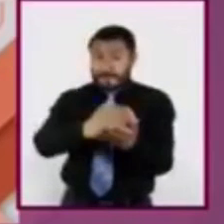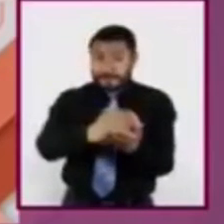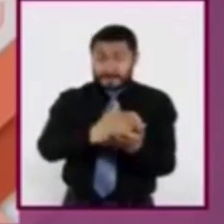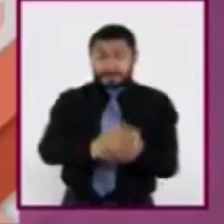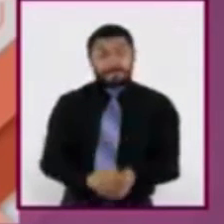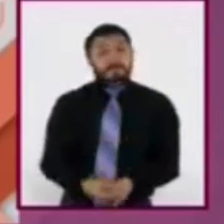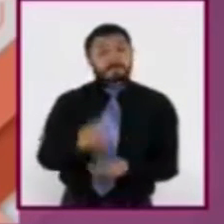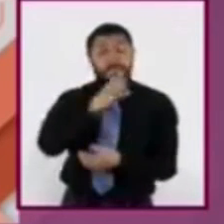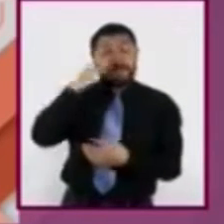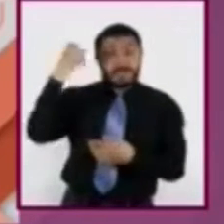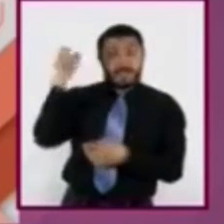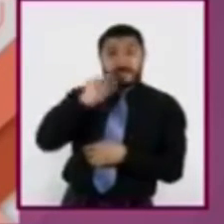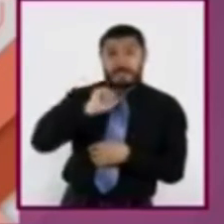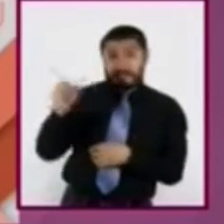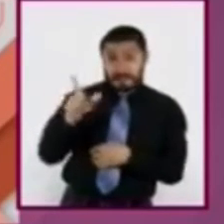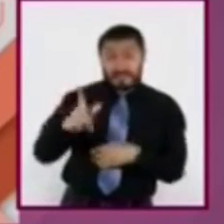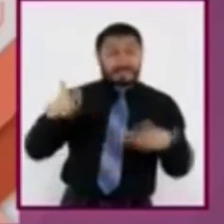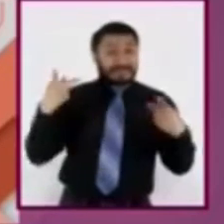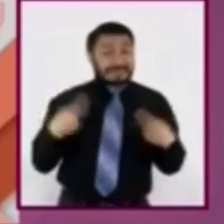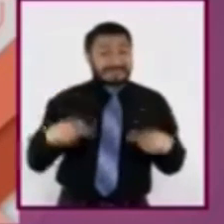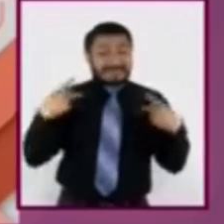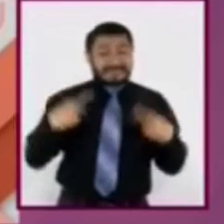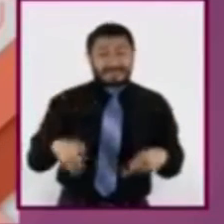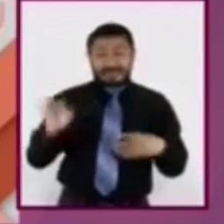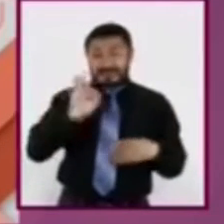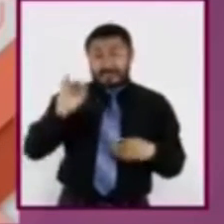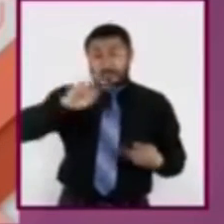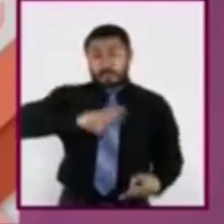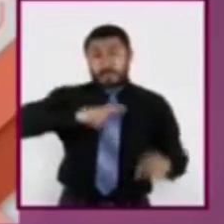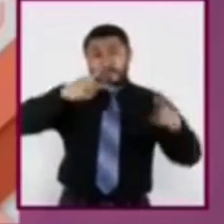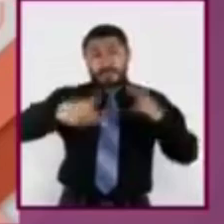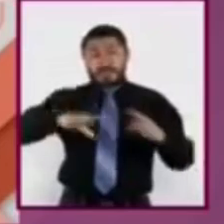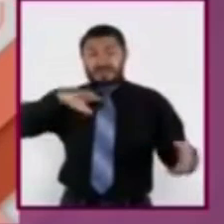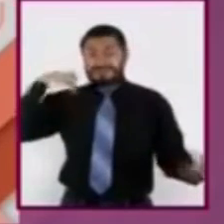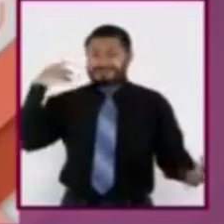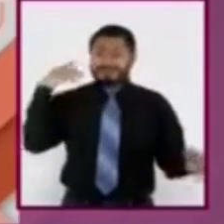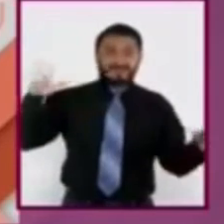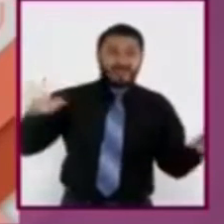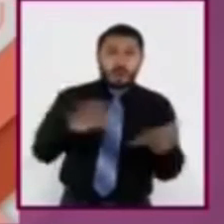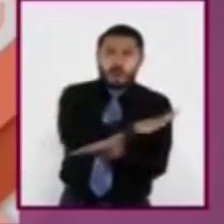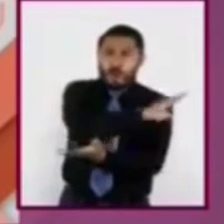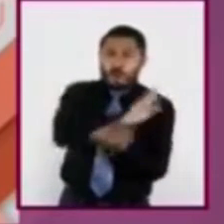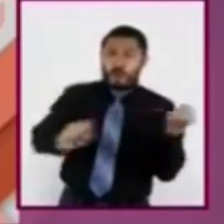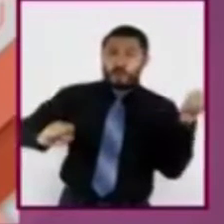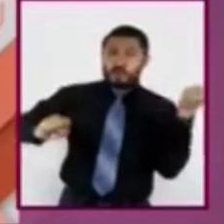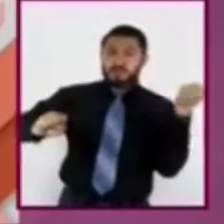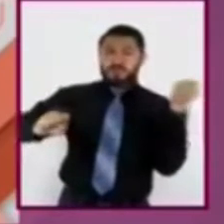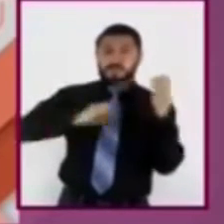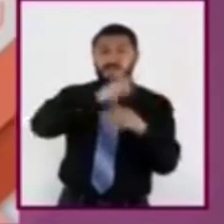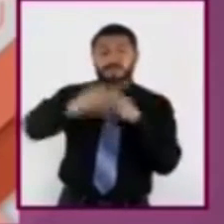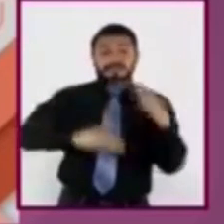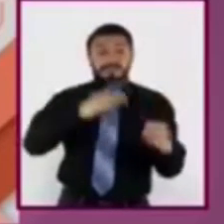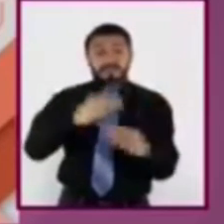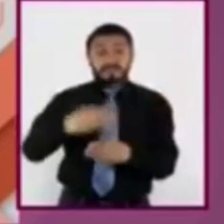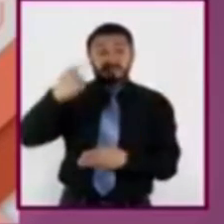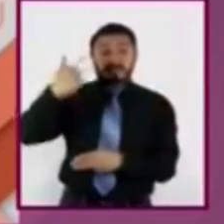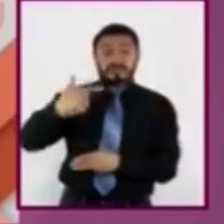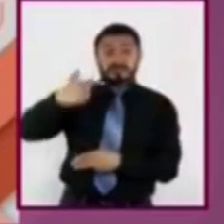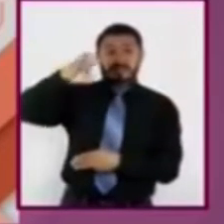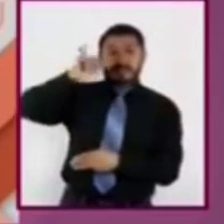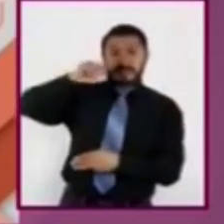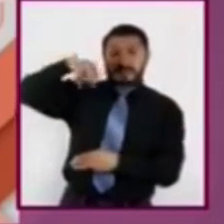contrario, advierten, habrá fenómenos ambientales que devastarán al mundo. Ginebra, 2 de junio, agencia.